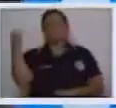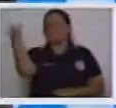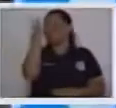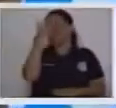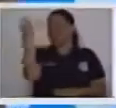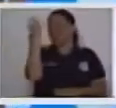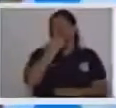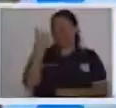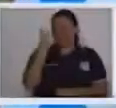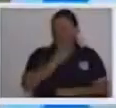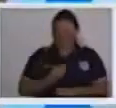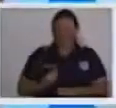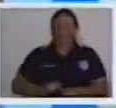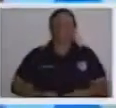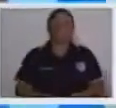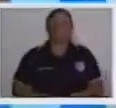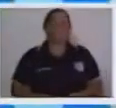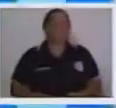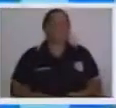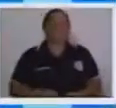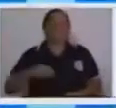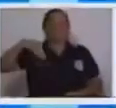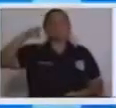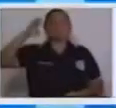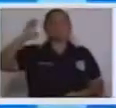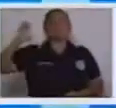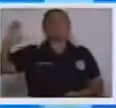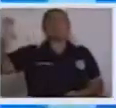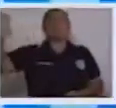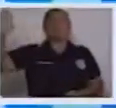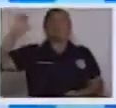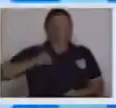de mamá, qué linda está. ¡Ve!